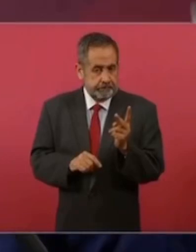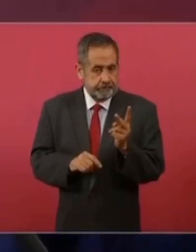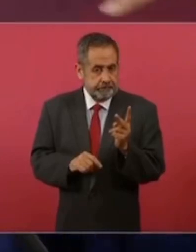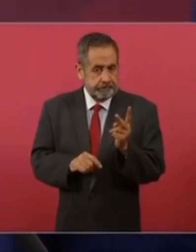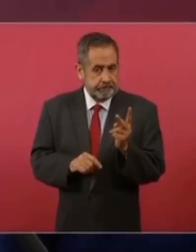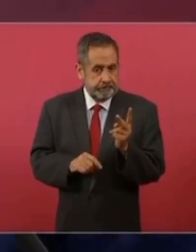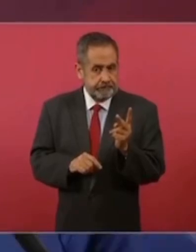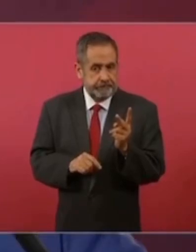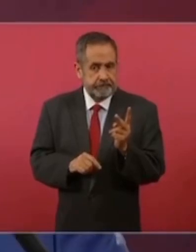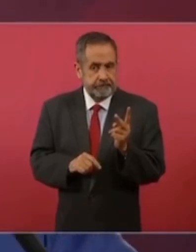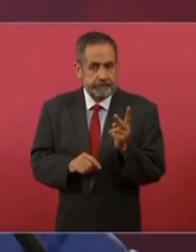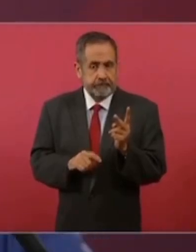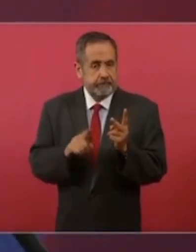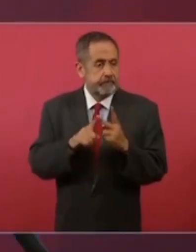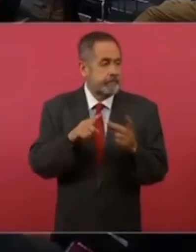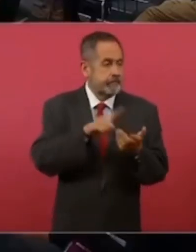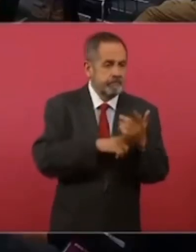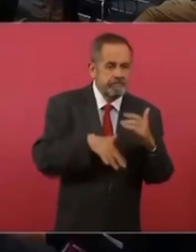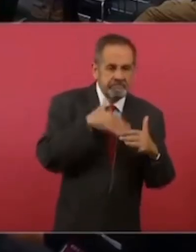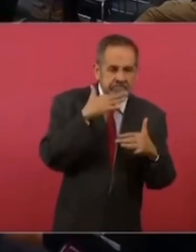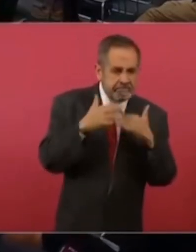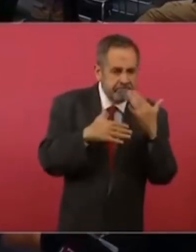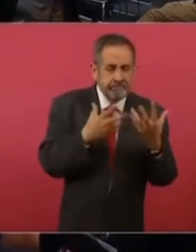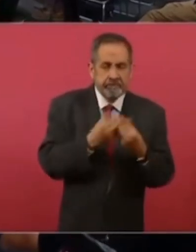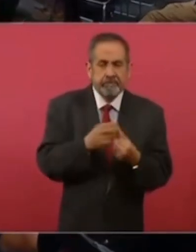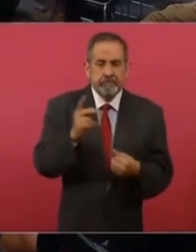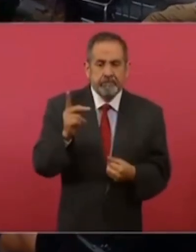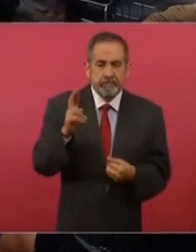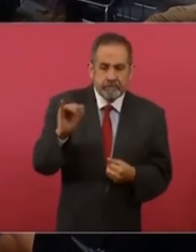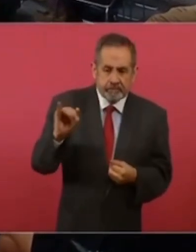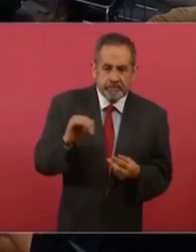Cuando transaron, PRI y PAN,